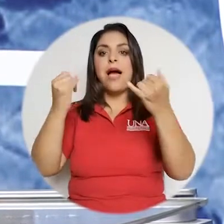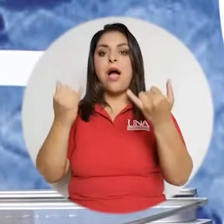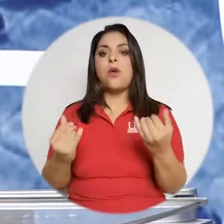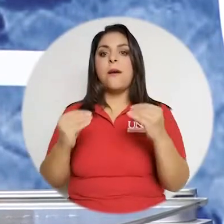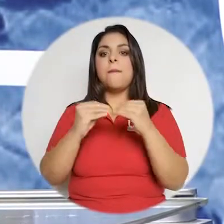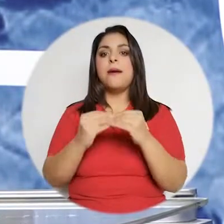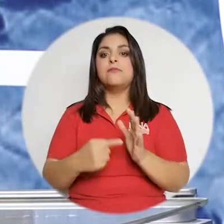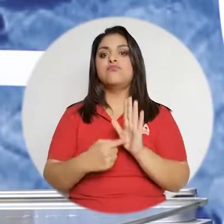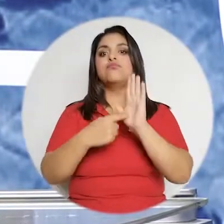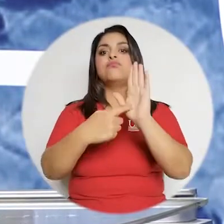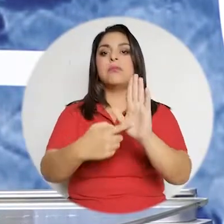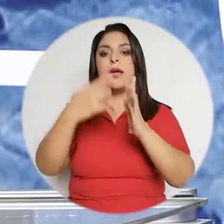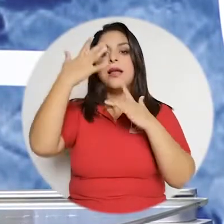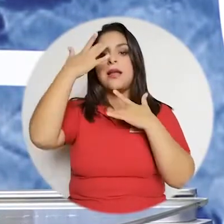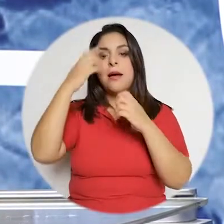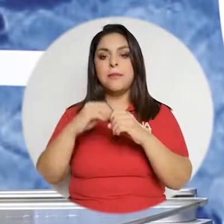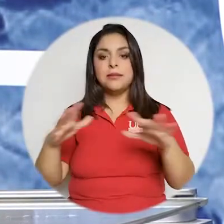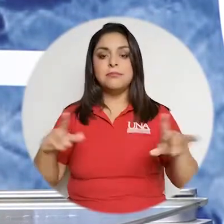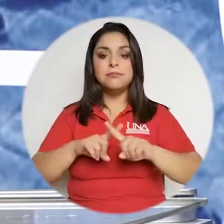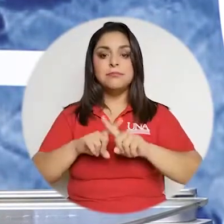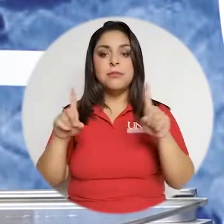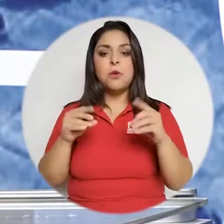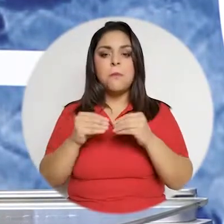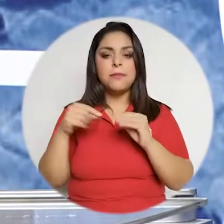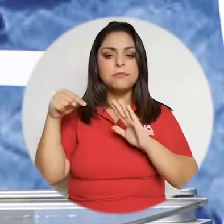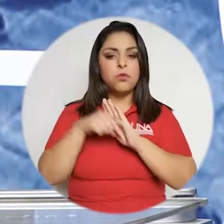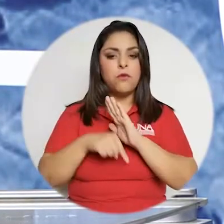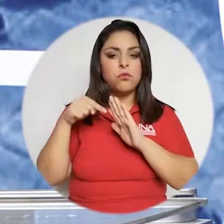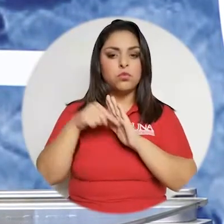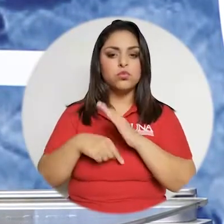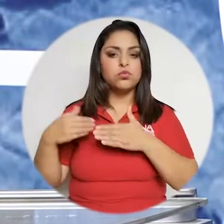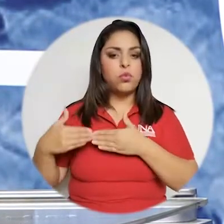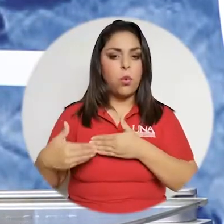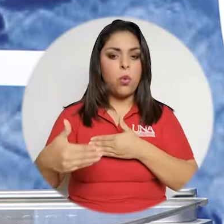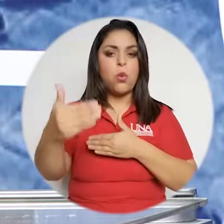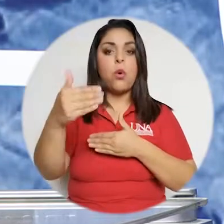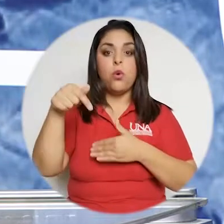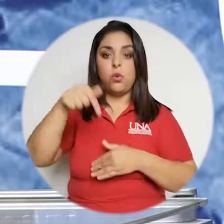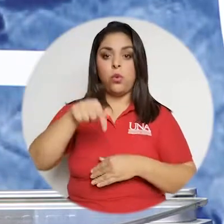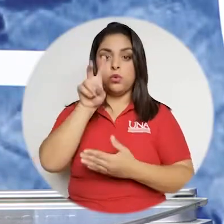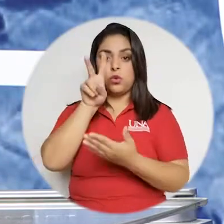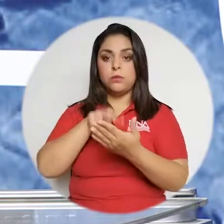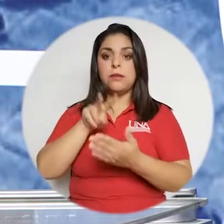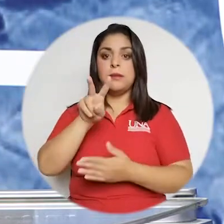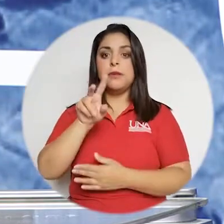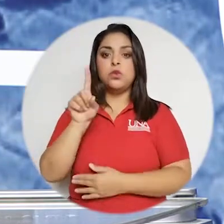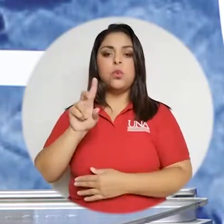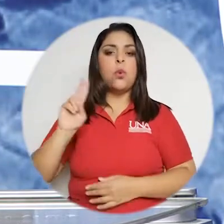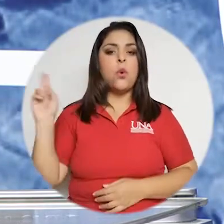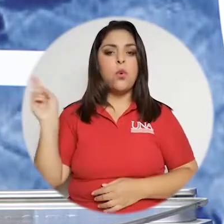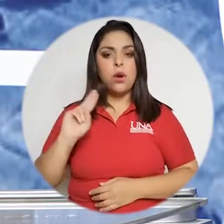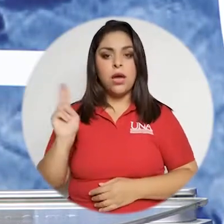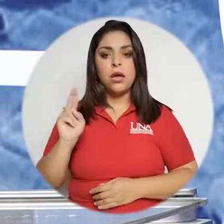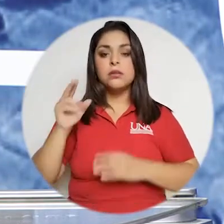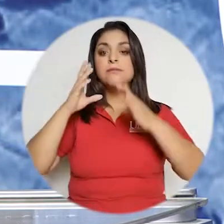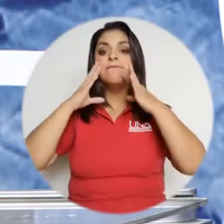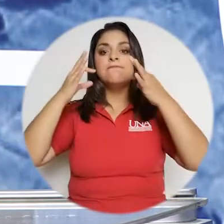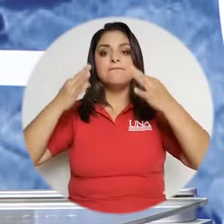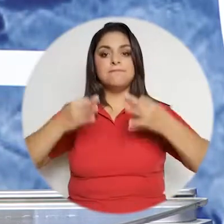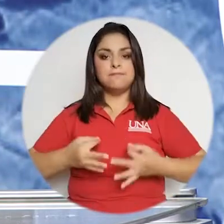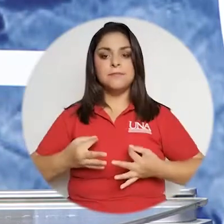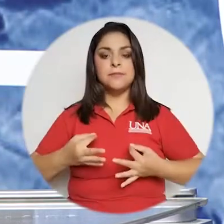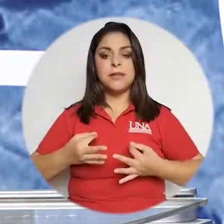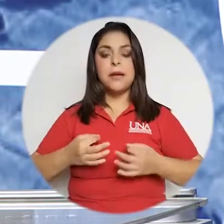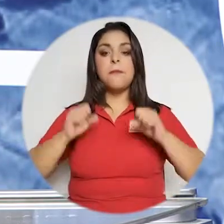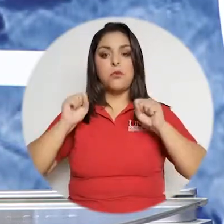con la pandemia, pero se han profundizado a lo largo de ella. Y hoy, en el 2021, urge tomar decisiones que nos